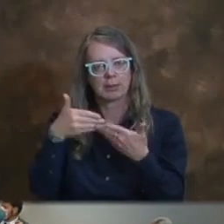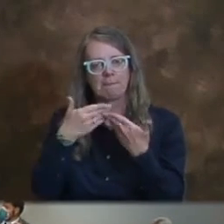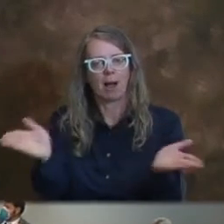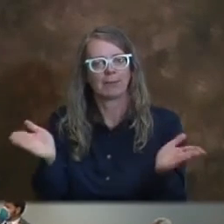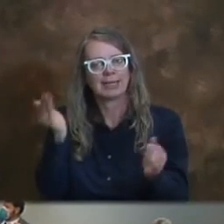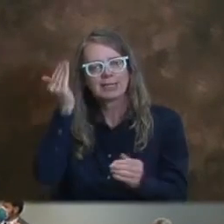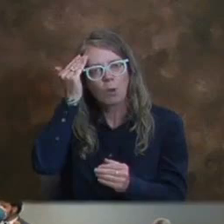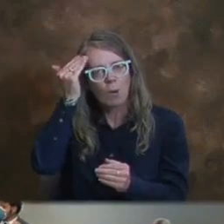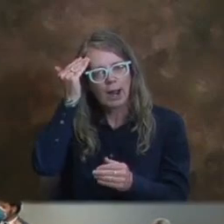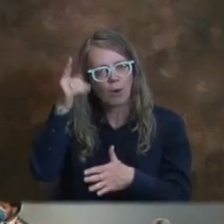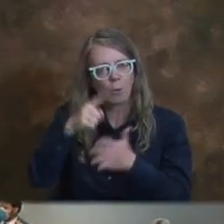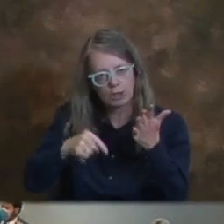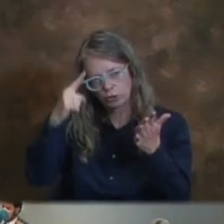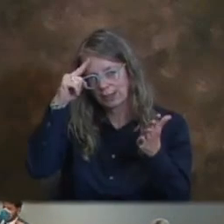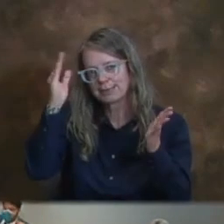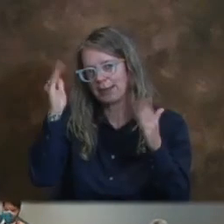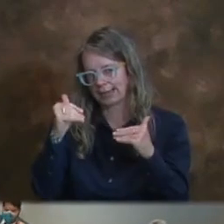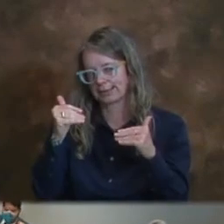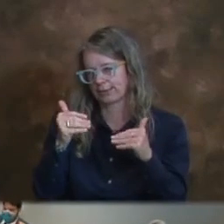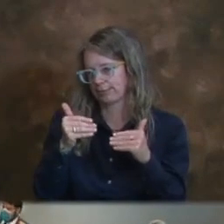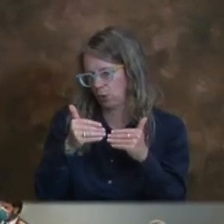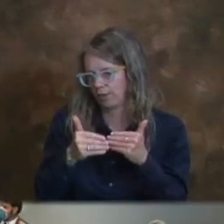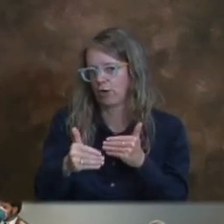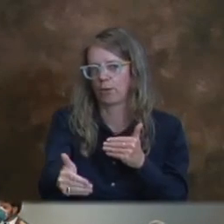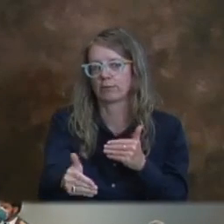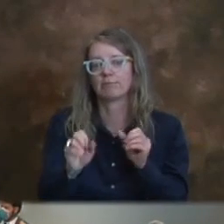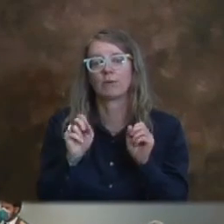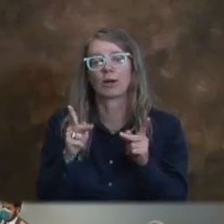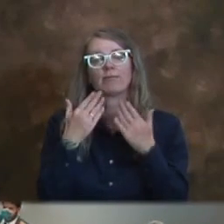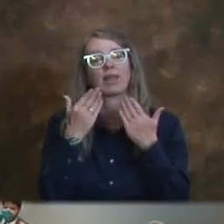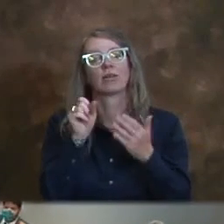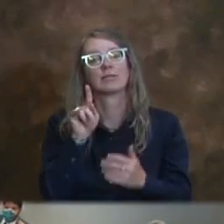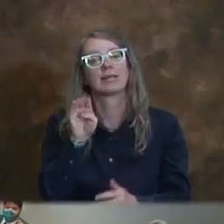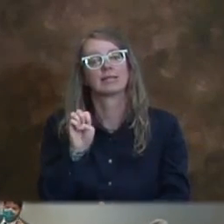de qué esperar de aquí en adelante. Muchas gracias, Stacy. Stacy.